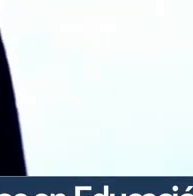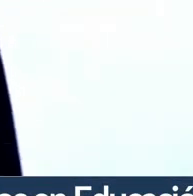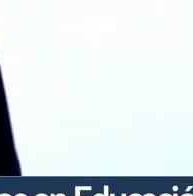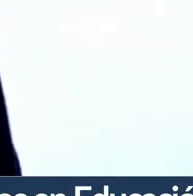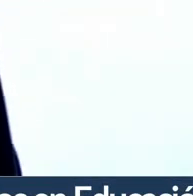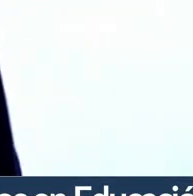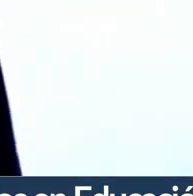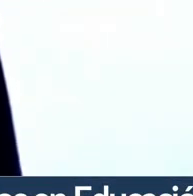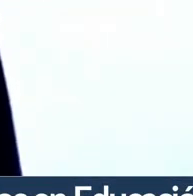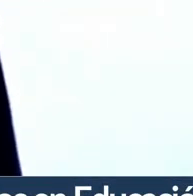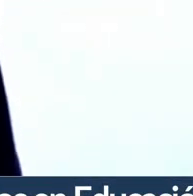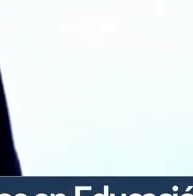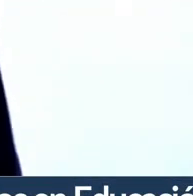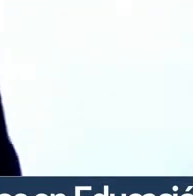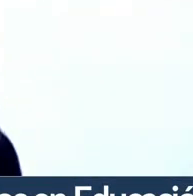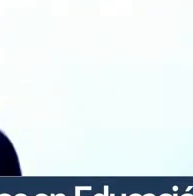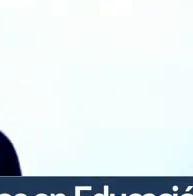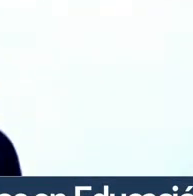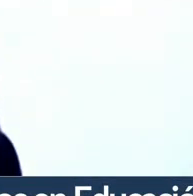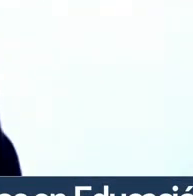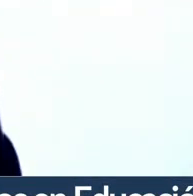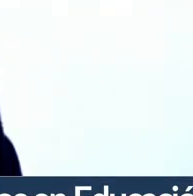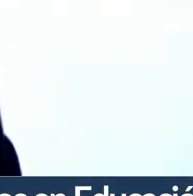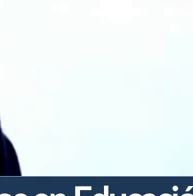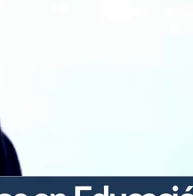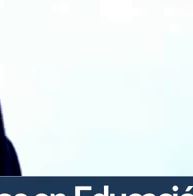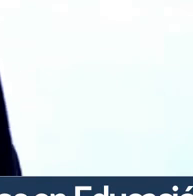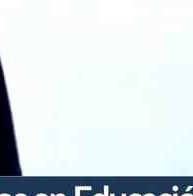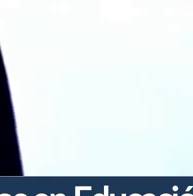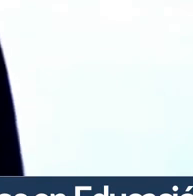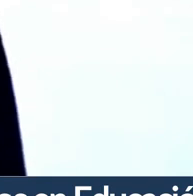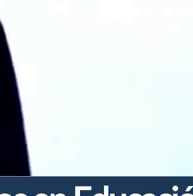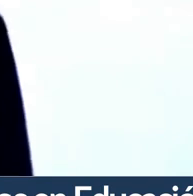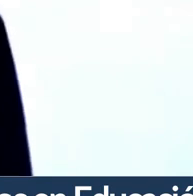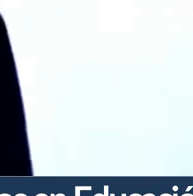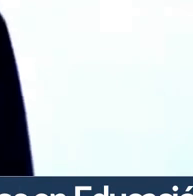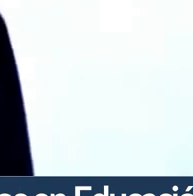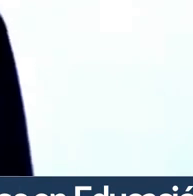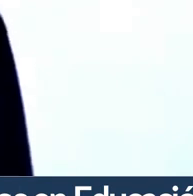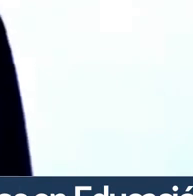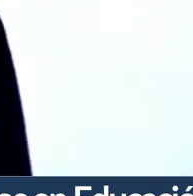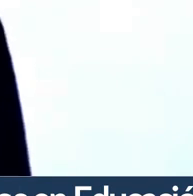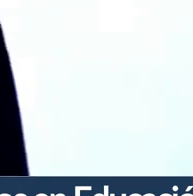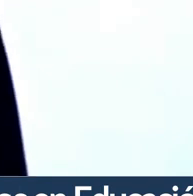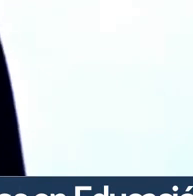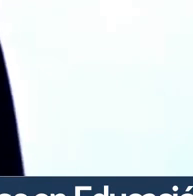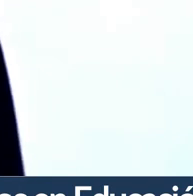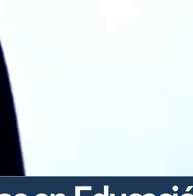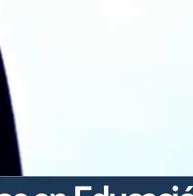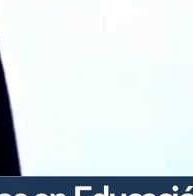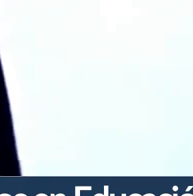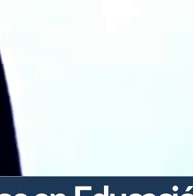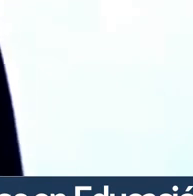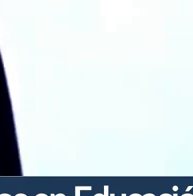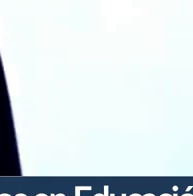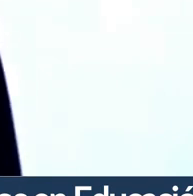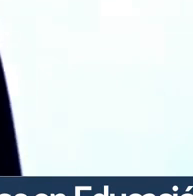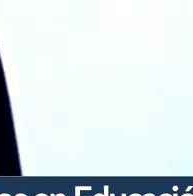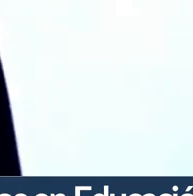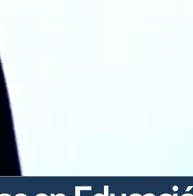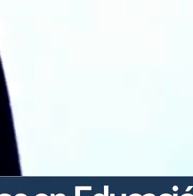aseguramiento los sistemas de evaluación y la escuela como decía Daniel y como nuestros panelistas nos han puesto este